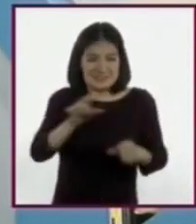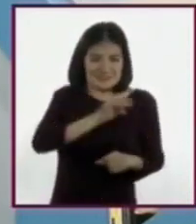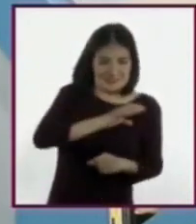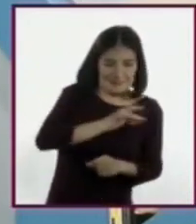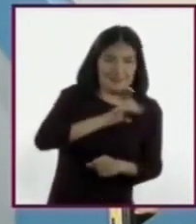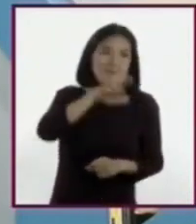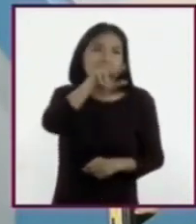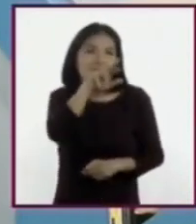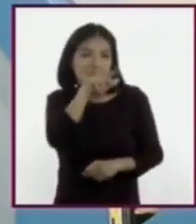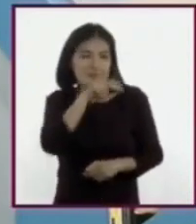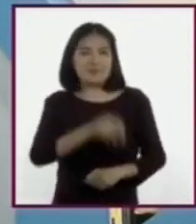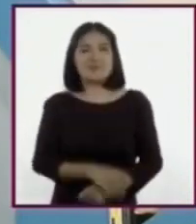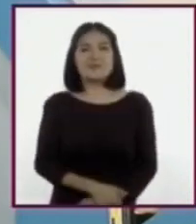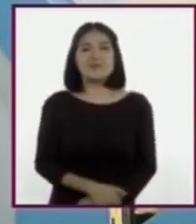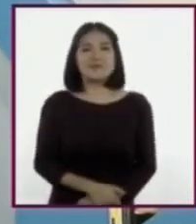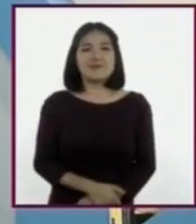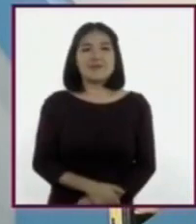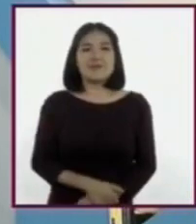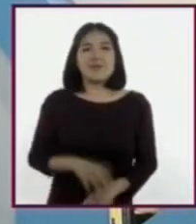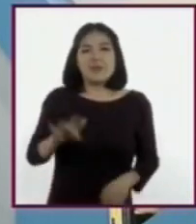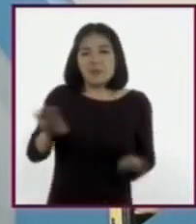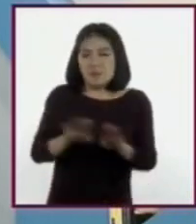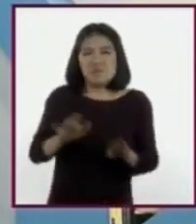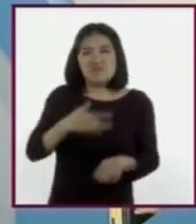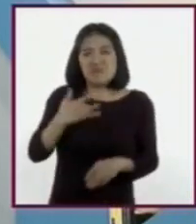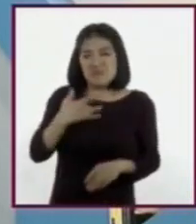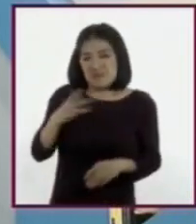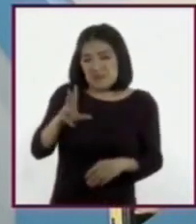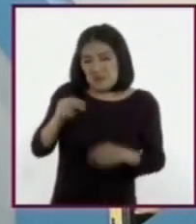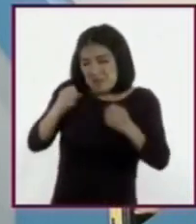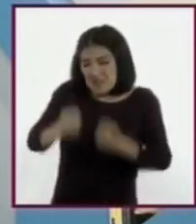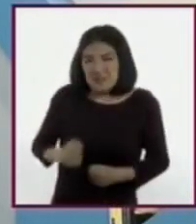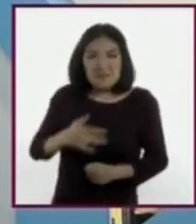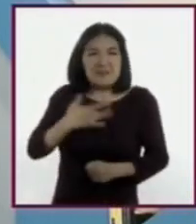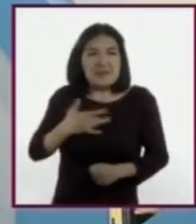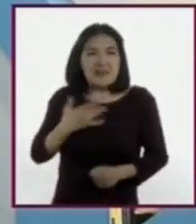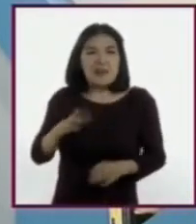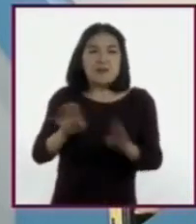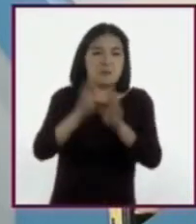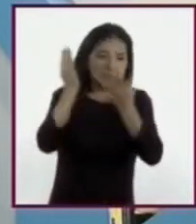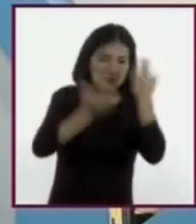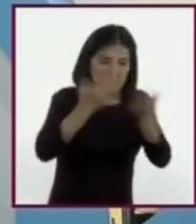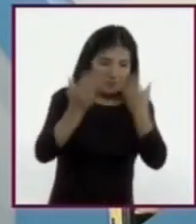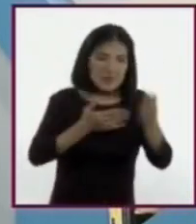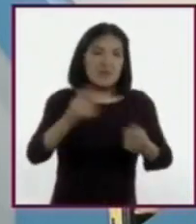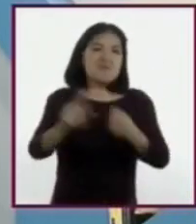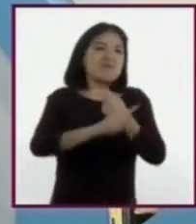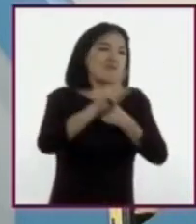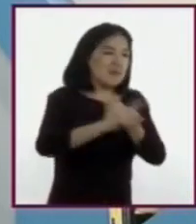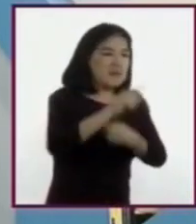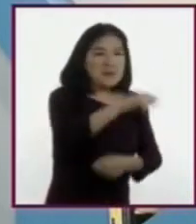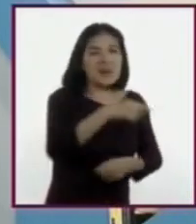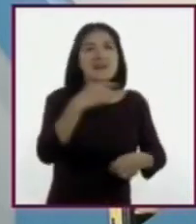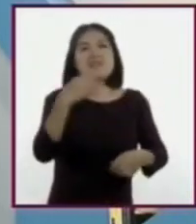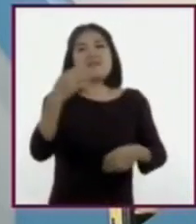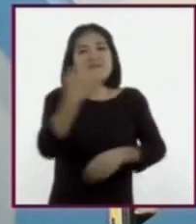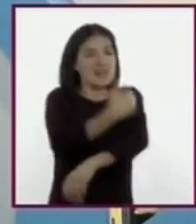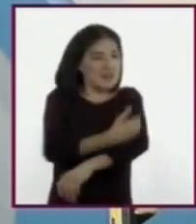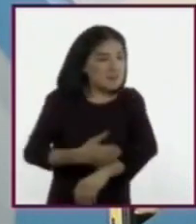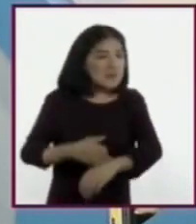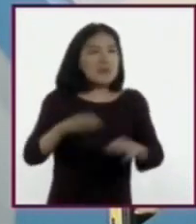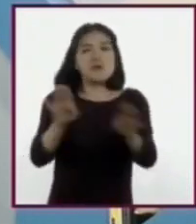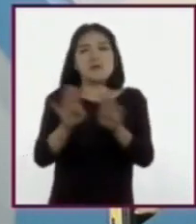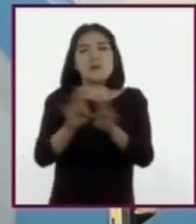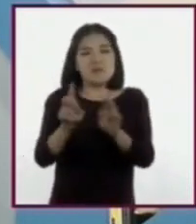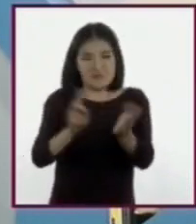inquietud. Me hablan de la inseguridad, de sus estudios, su familia, sus derechos y